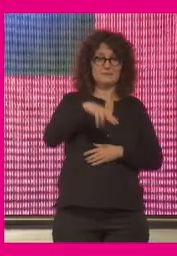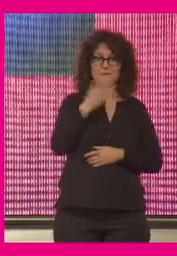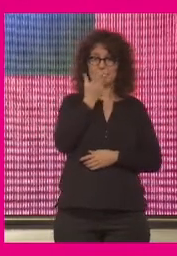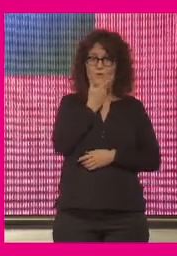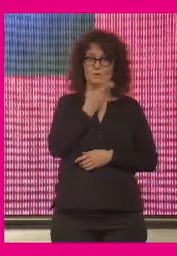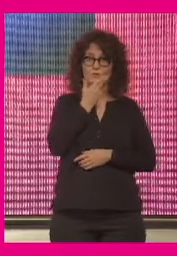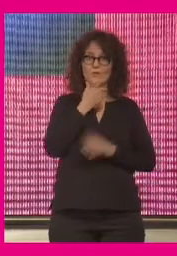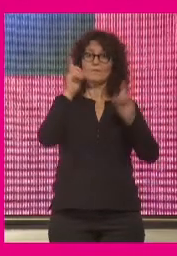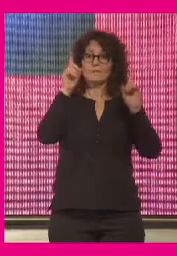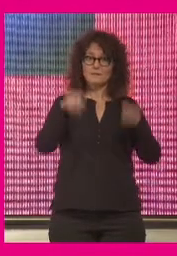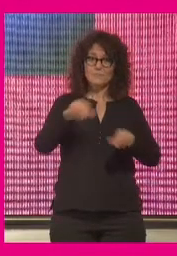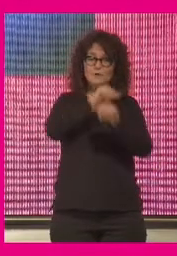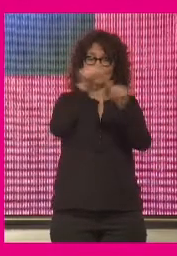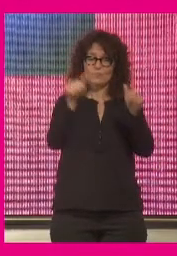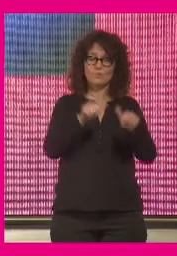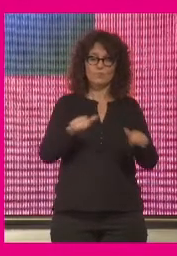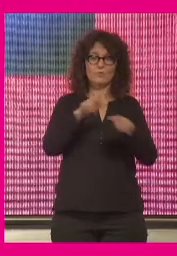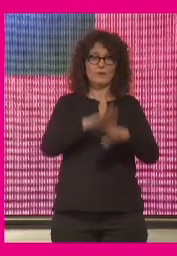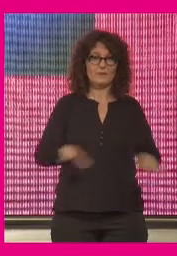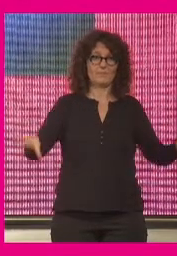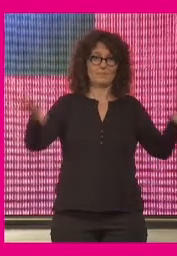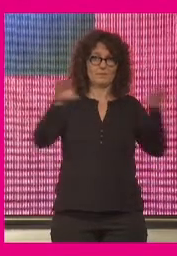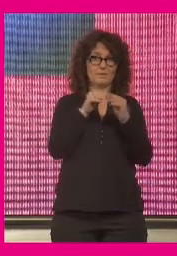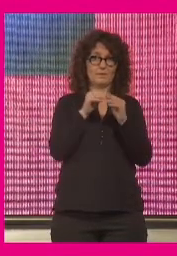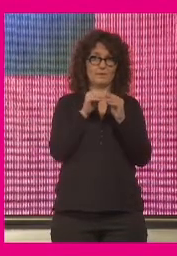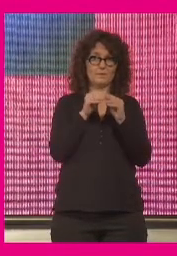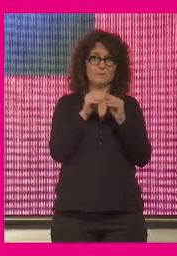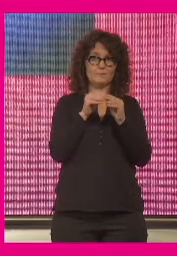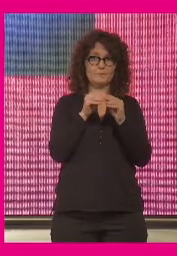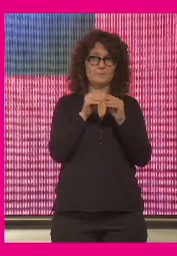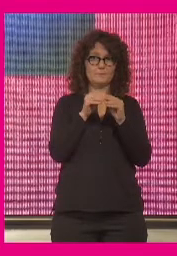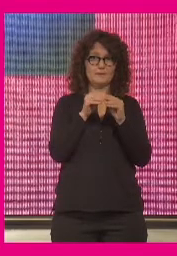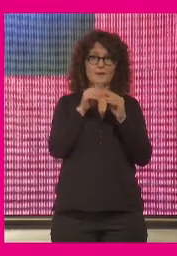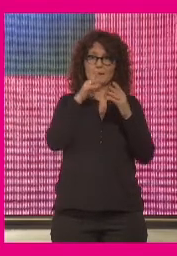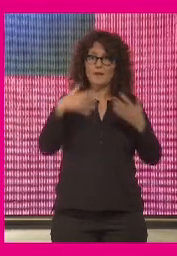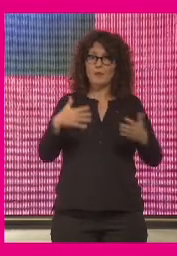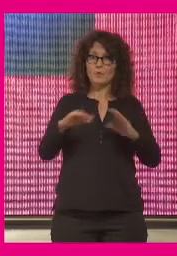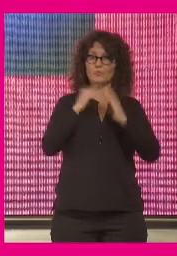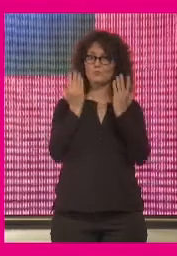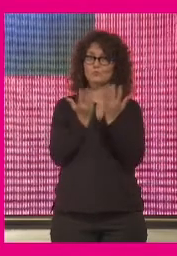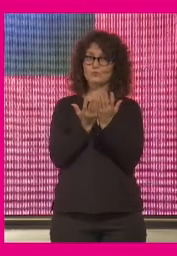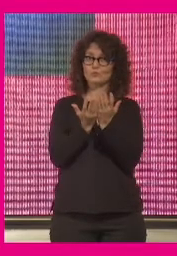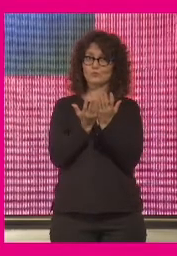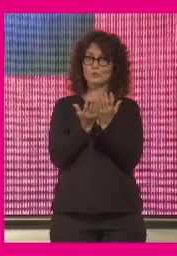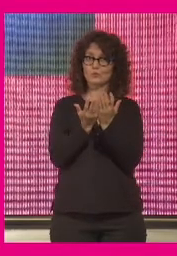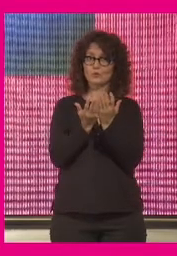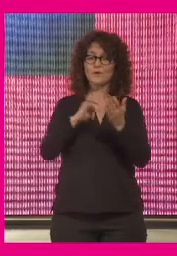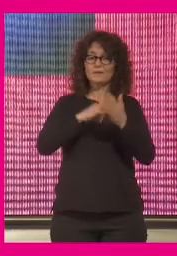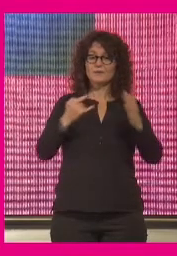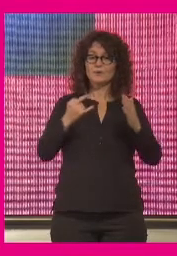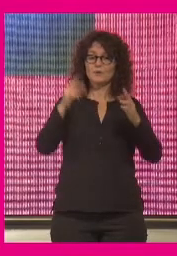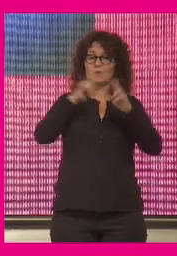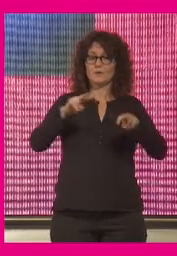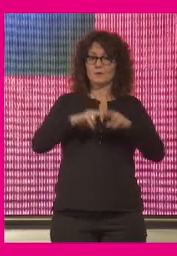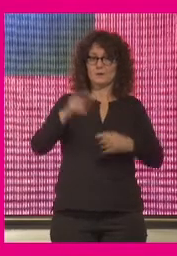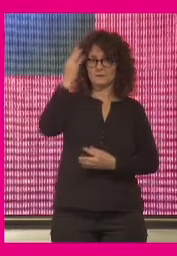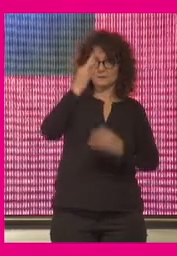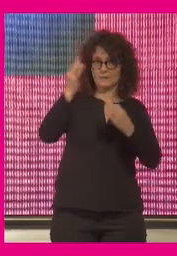relación con la manera de entender y estar en el mundo que implica la tecnología del análisis de datos